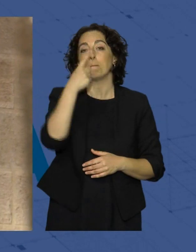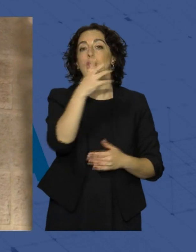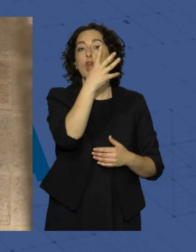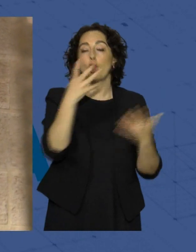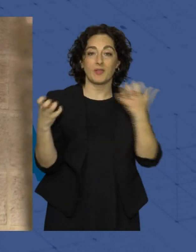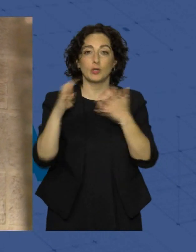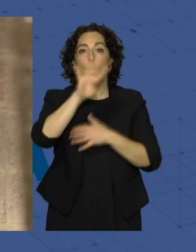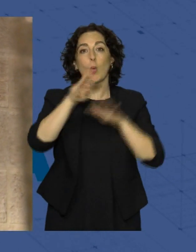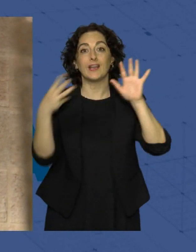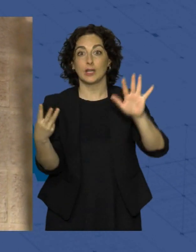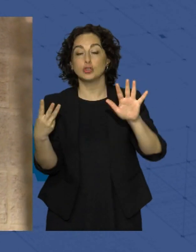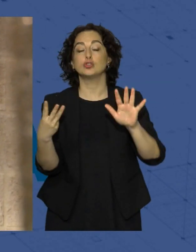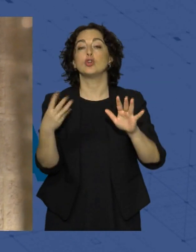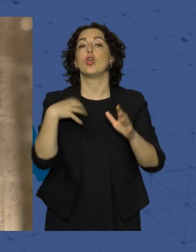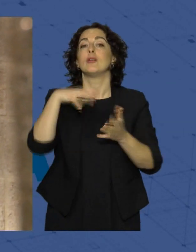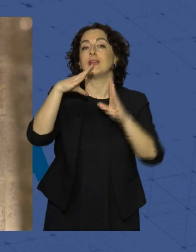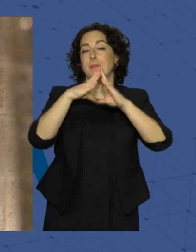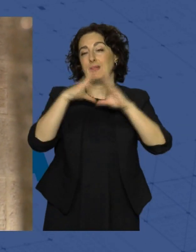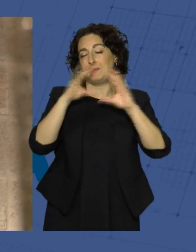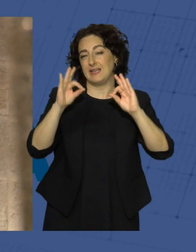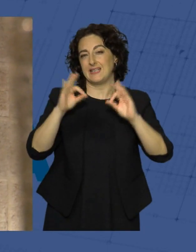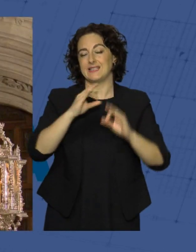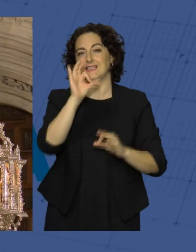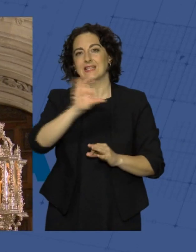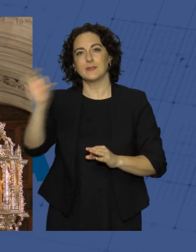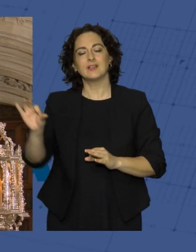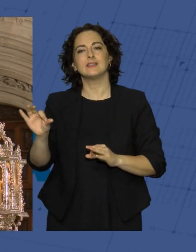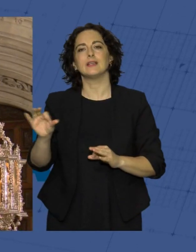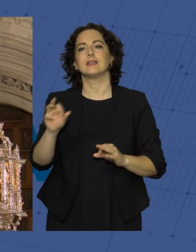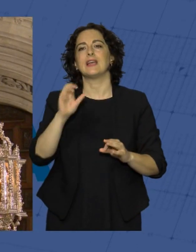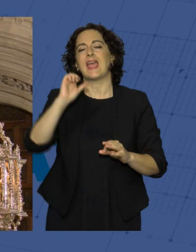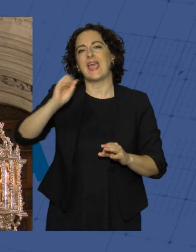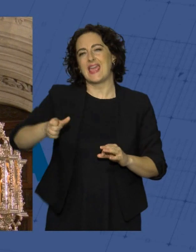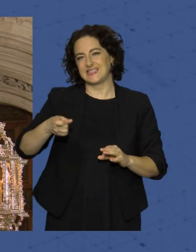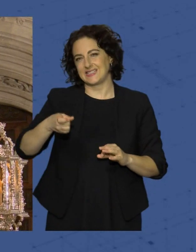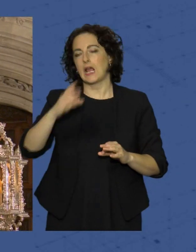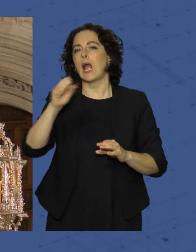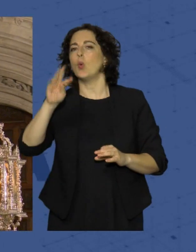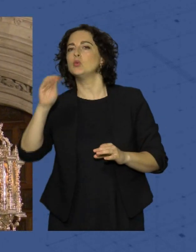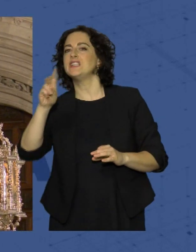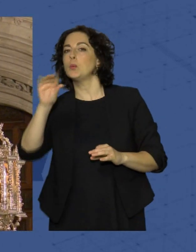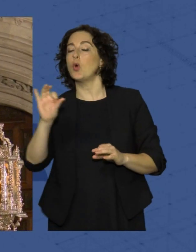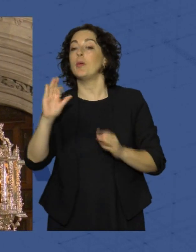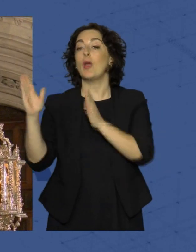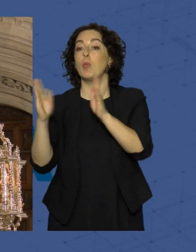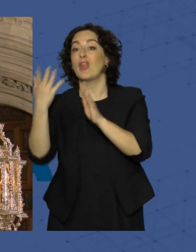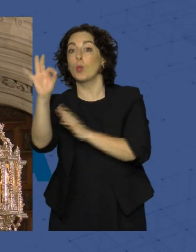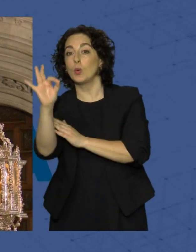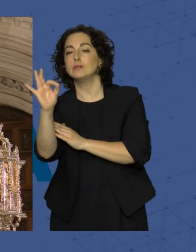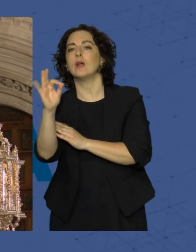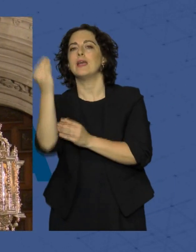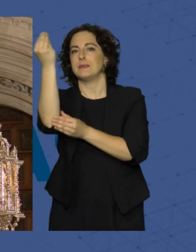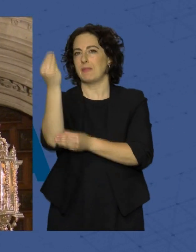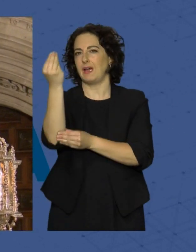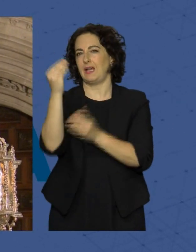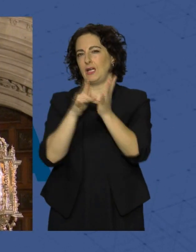se fundó en la parroquia de San Sebastián una nueva hermandad para la ciudad bajo el título de Excautivos, aunque no será hasta la década de los 50 cuando una imagen